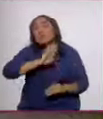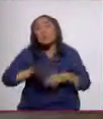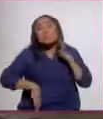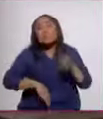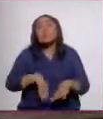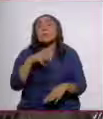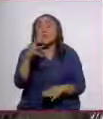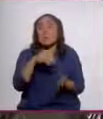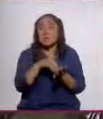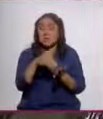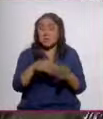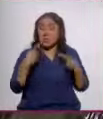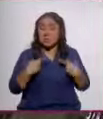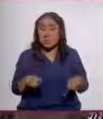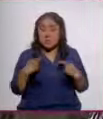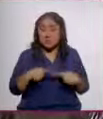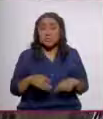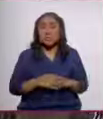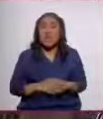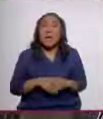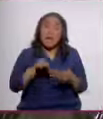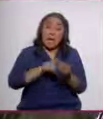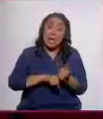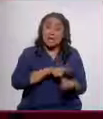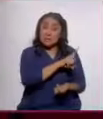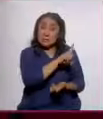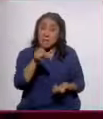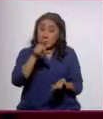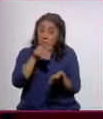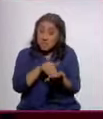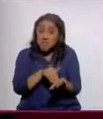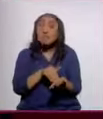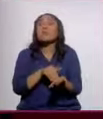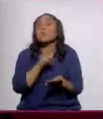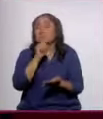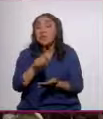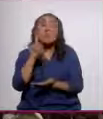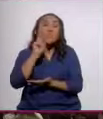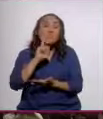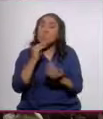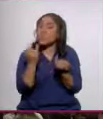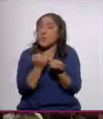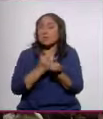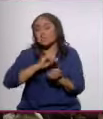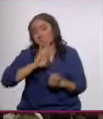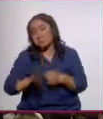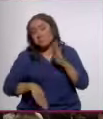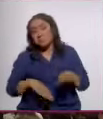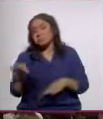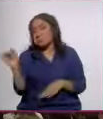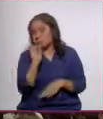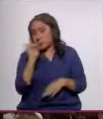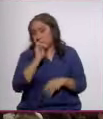millones de personas, de ellas 700 mil. Son mujeres. 11 Noticias, Carla Contreras.